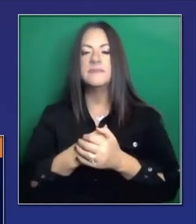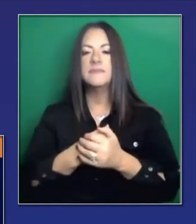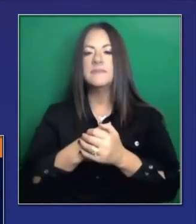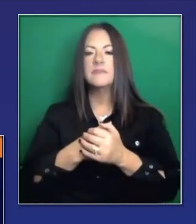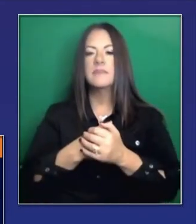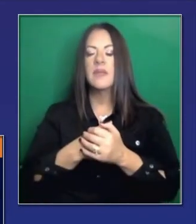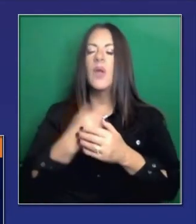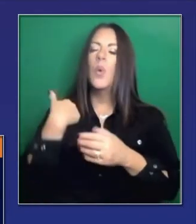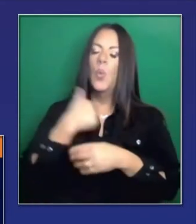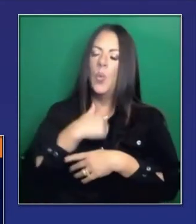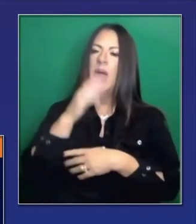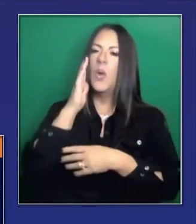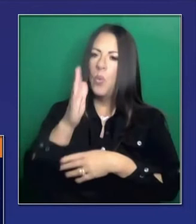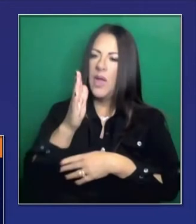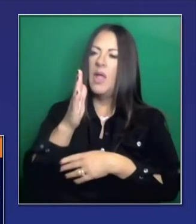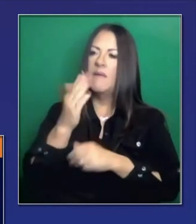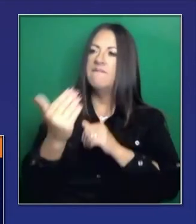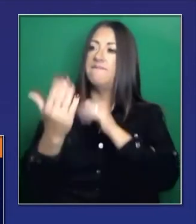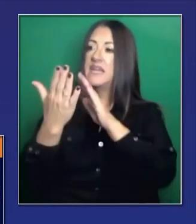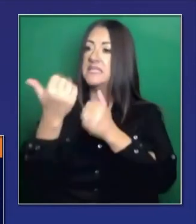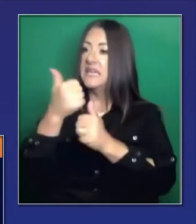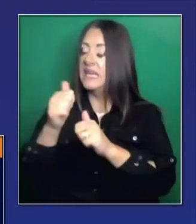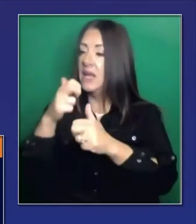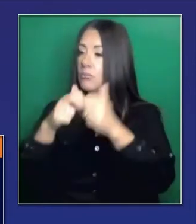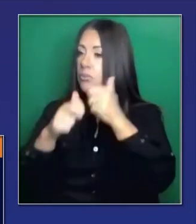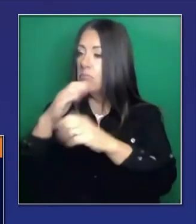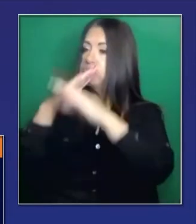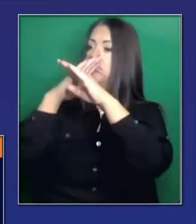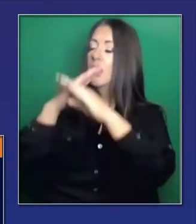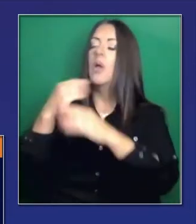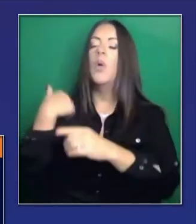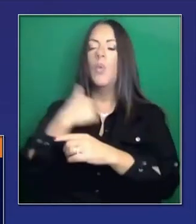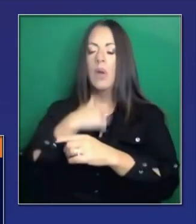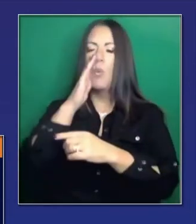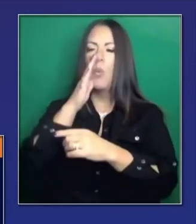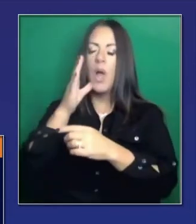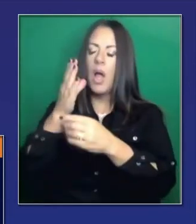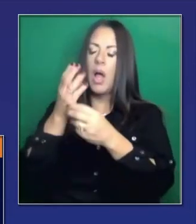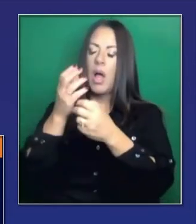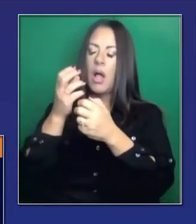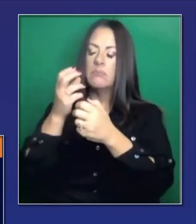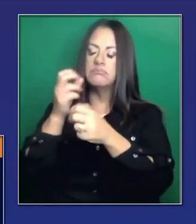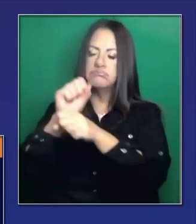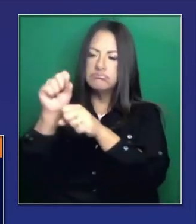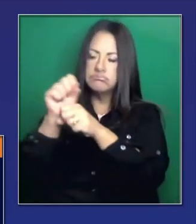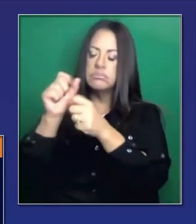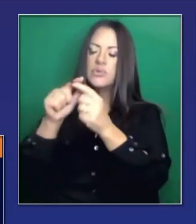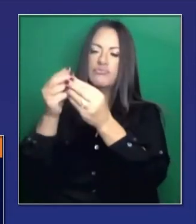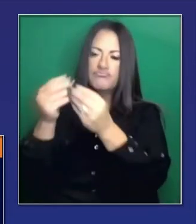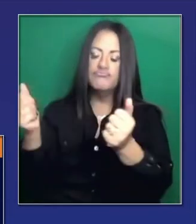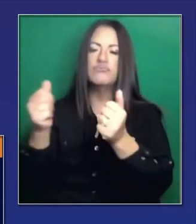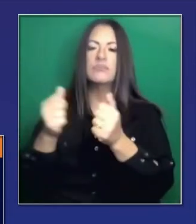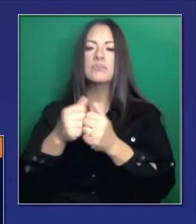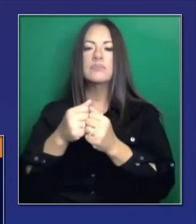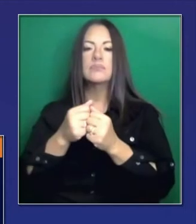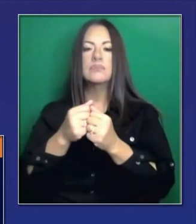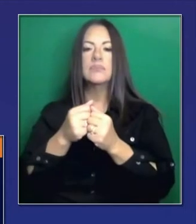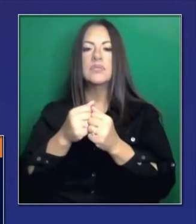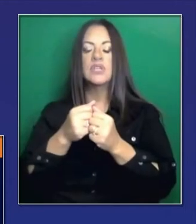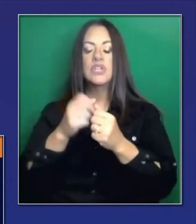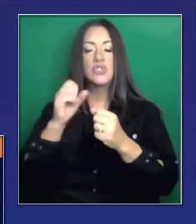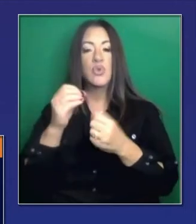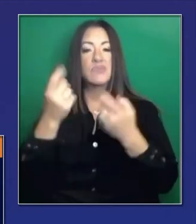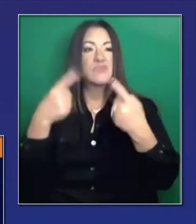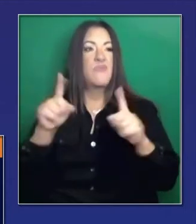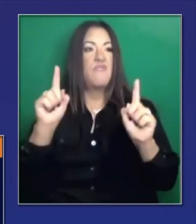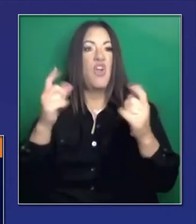Para lidiar con algunos. De los obstáculos. estamos enfrentando. 454 mil 306 dosis. Ya